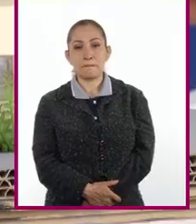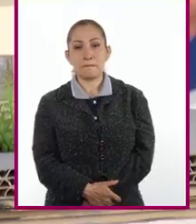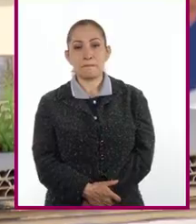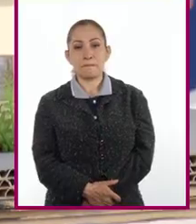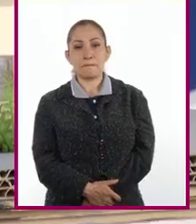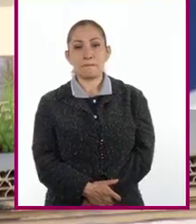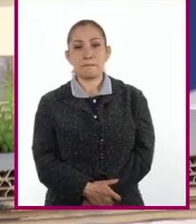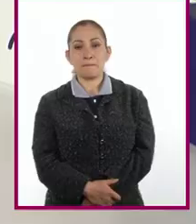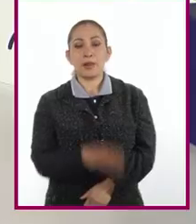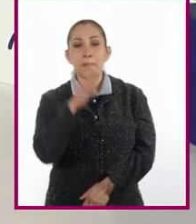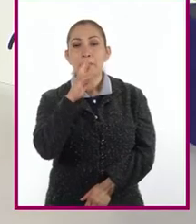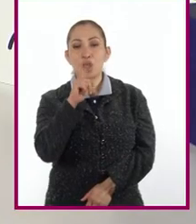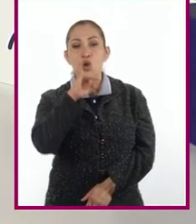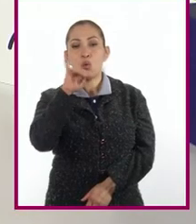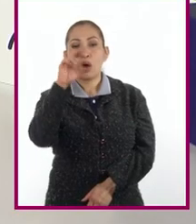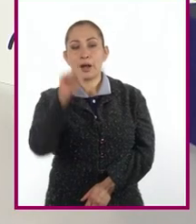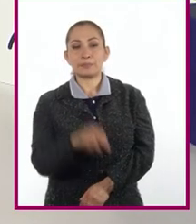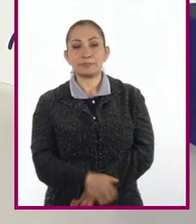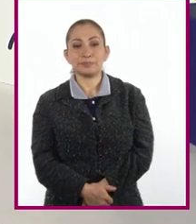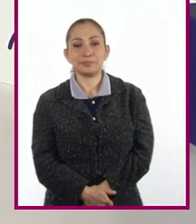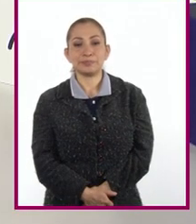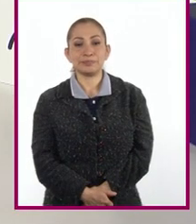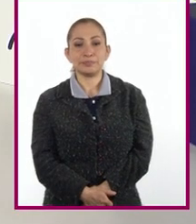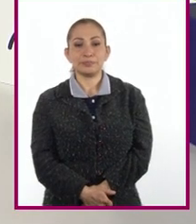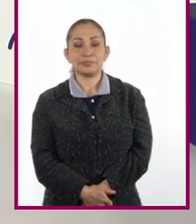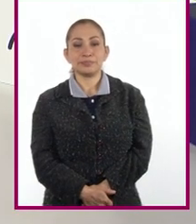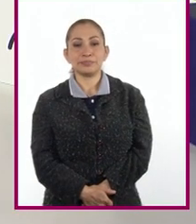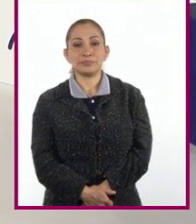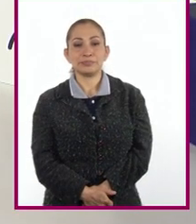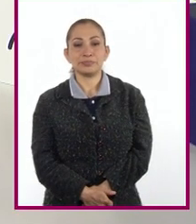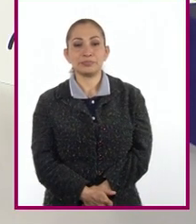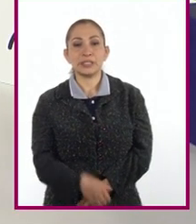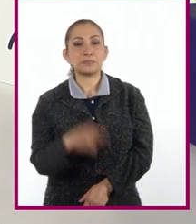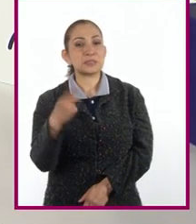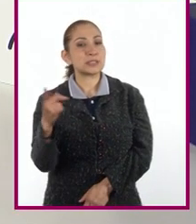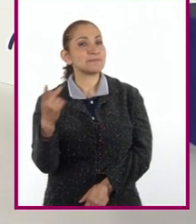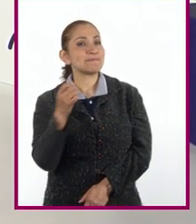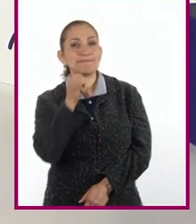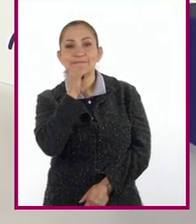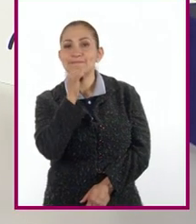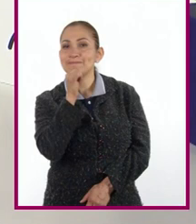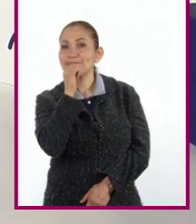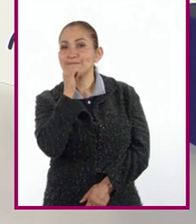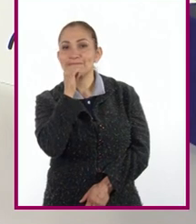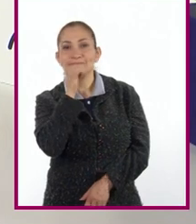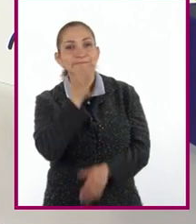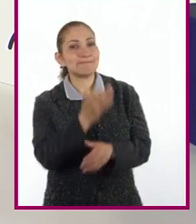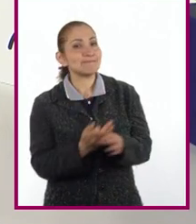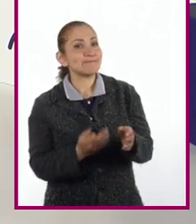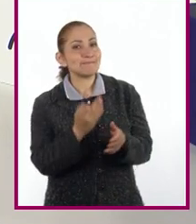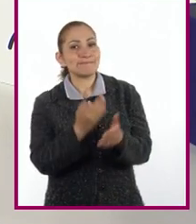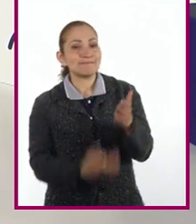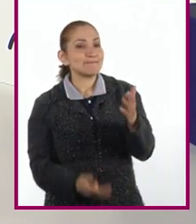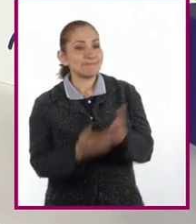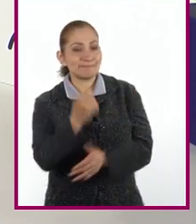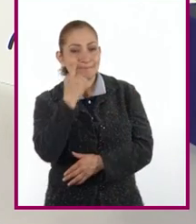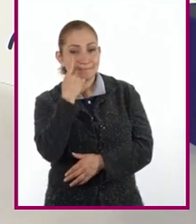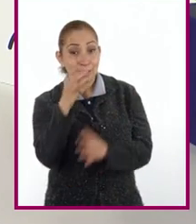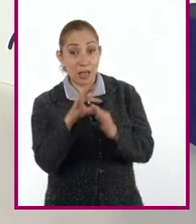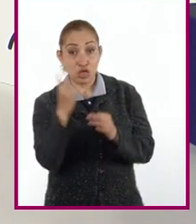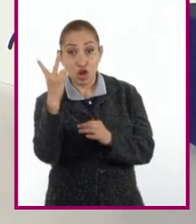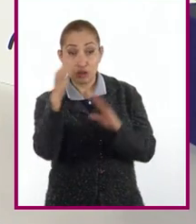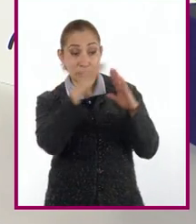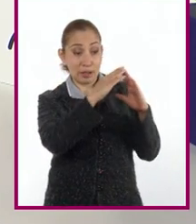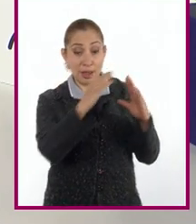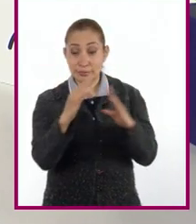Mira, quedó mejor Juan ahí atrás. Sí. Pero eso no es todo. Me explico. Ya hay dos